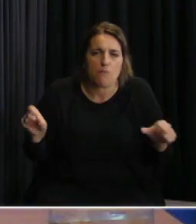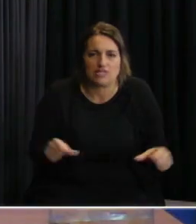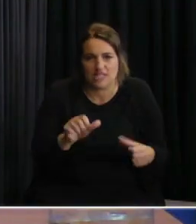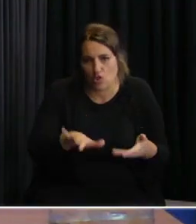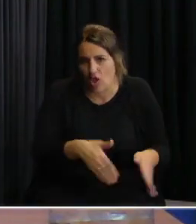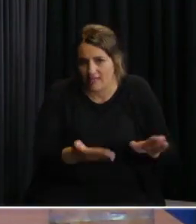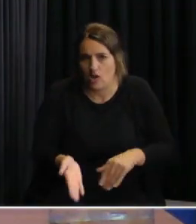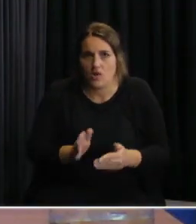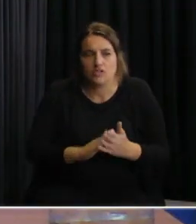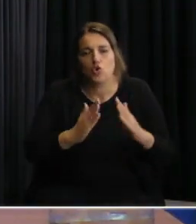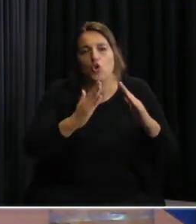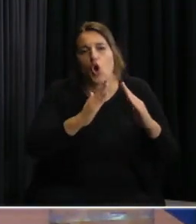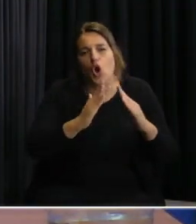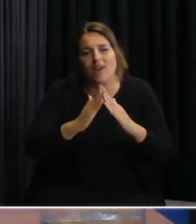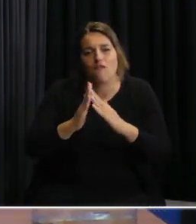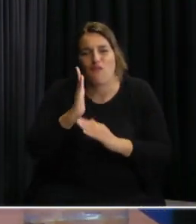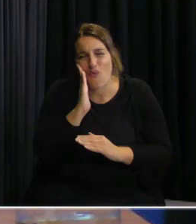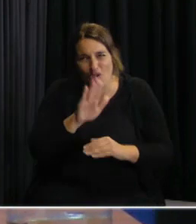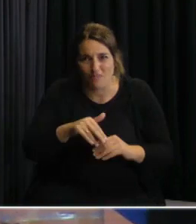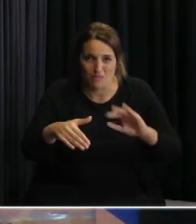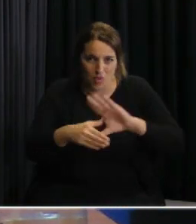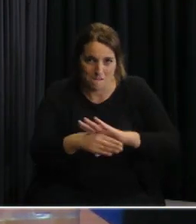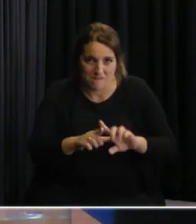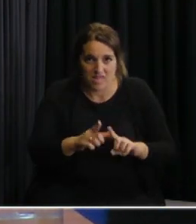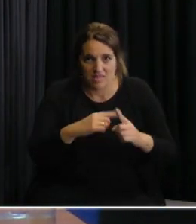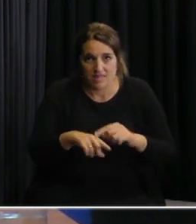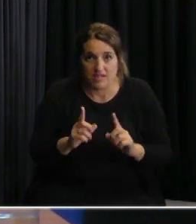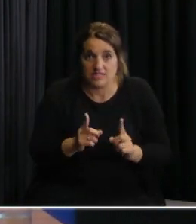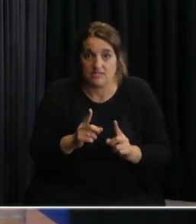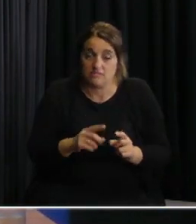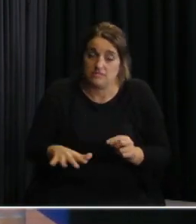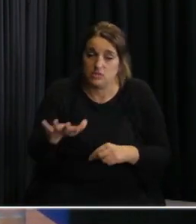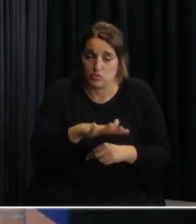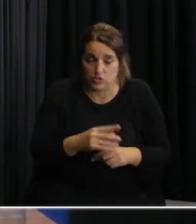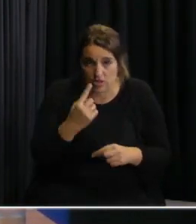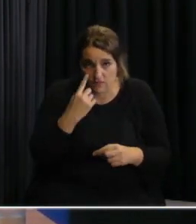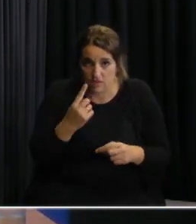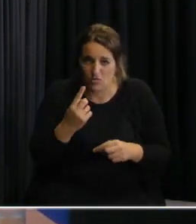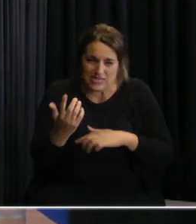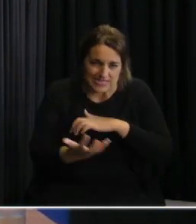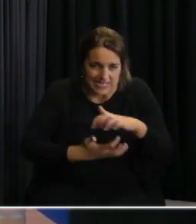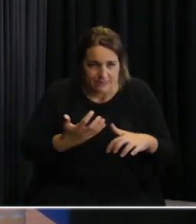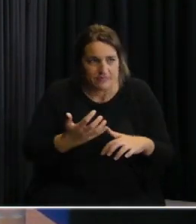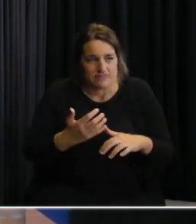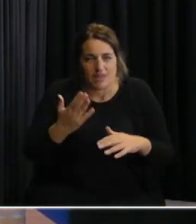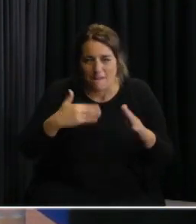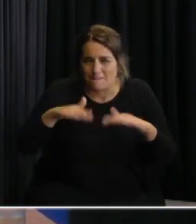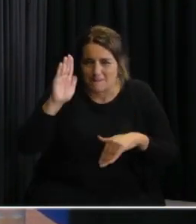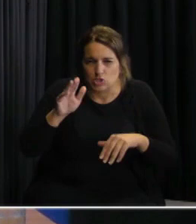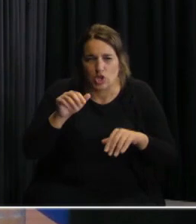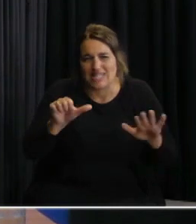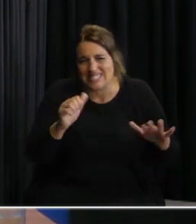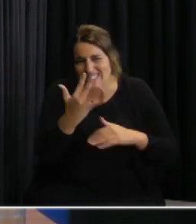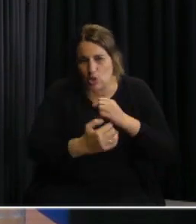con los refugios donde encontramos situaciones realmente de mezcla de gente de mayores 65